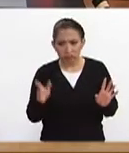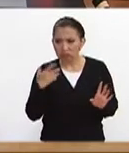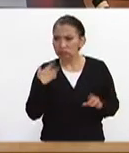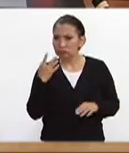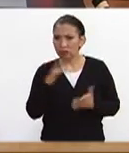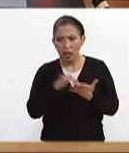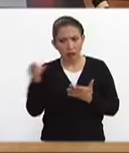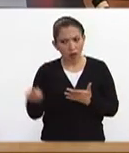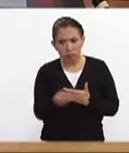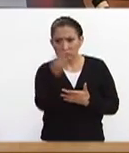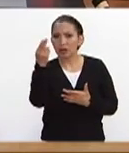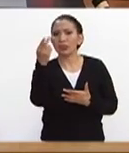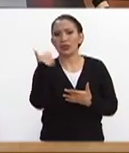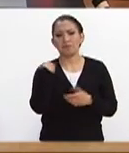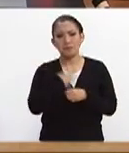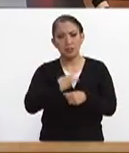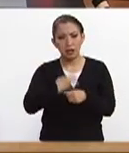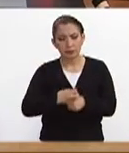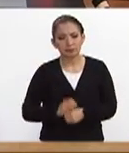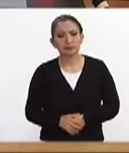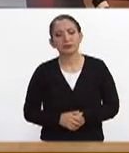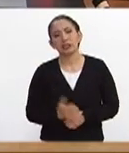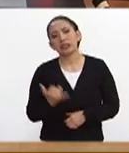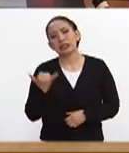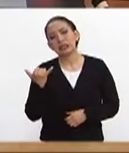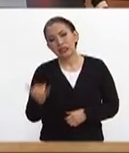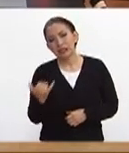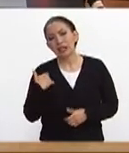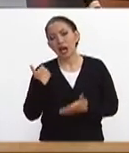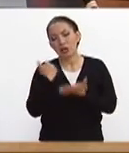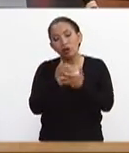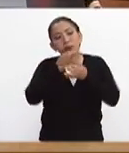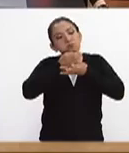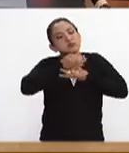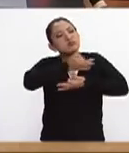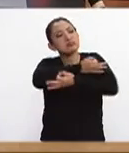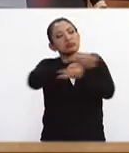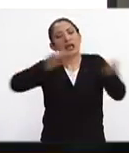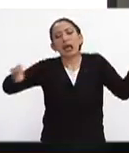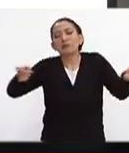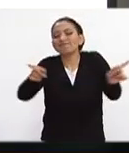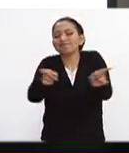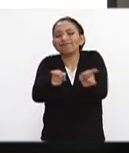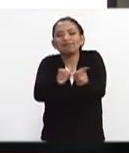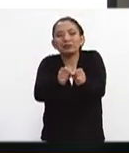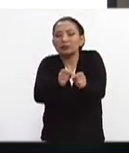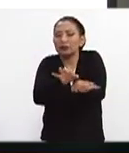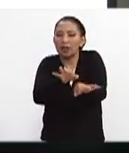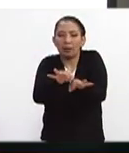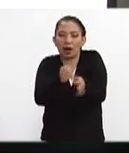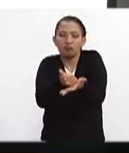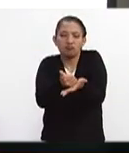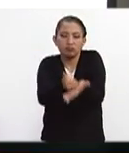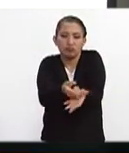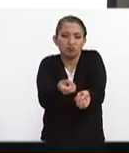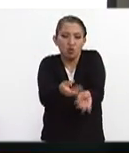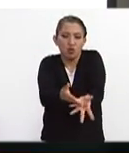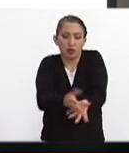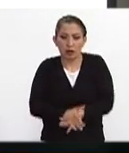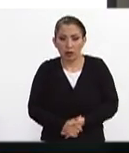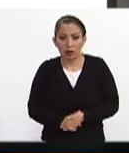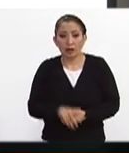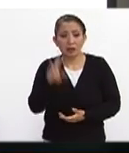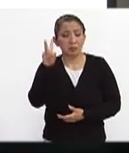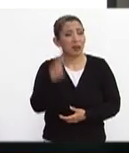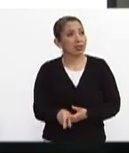a ustedes por invitarnos y por ayudarnos a difundir esta pequeñísima labor que estamos realizando